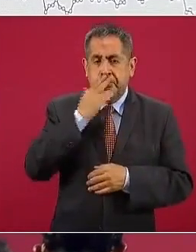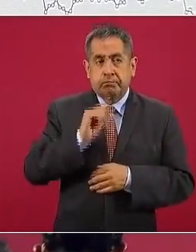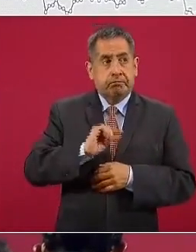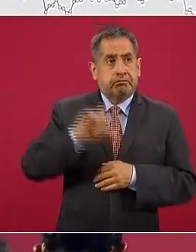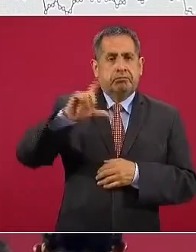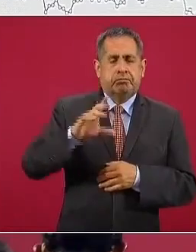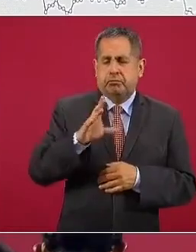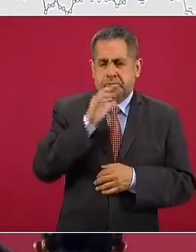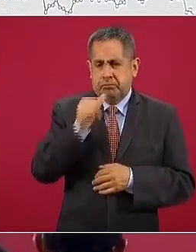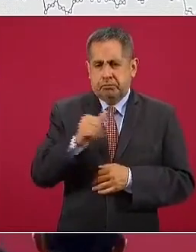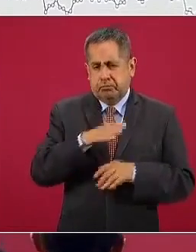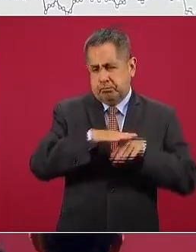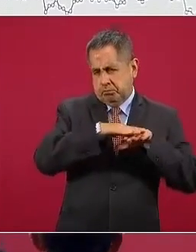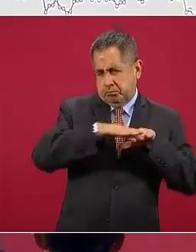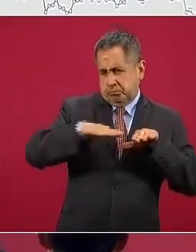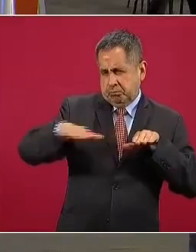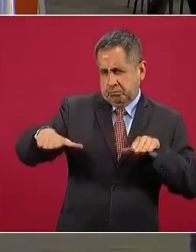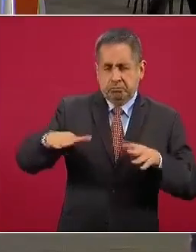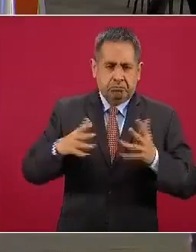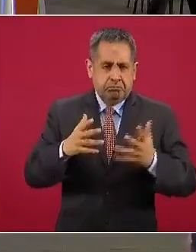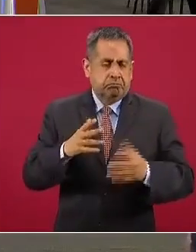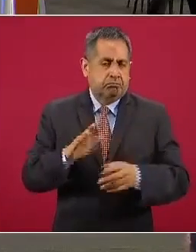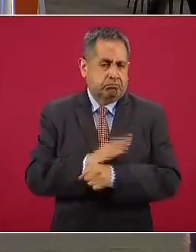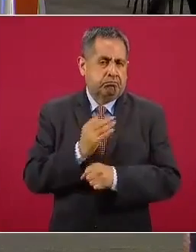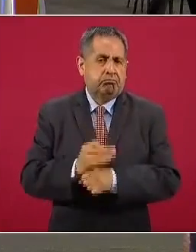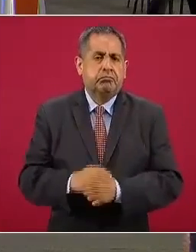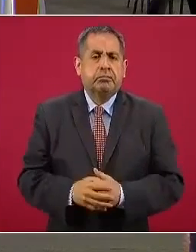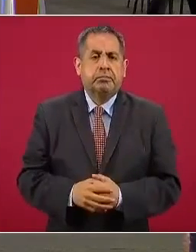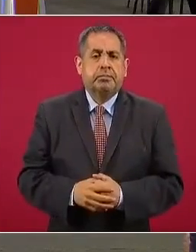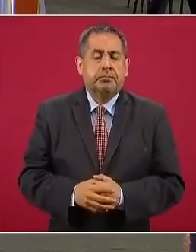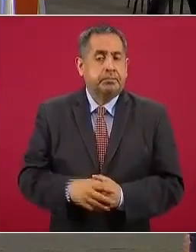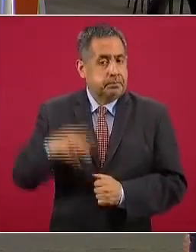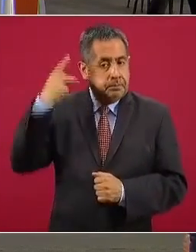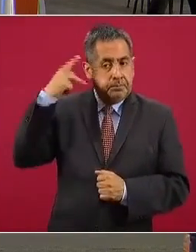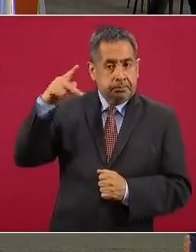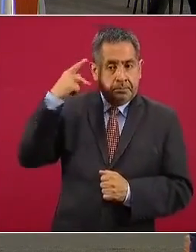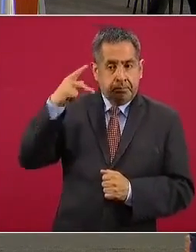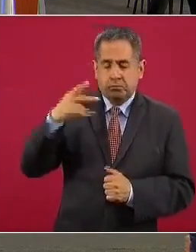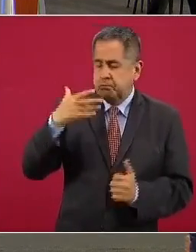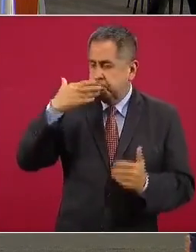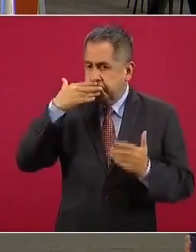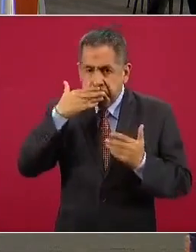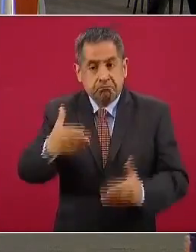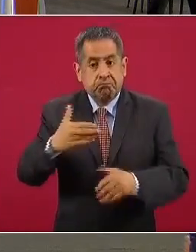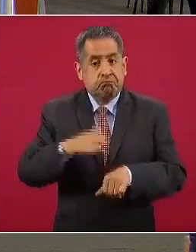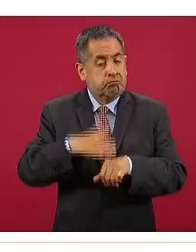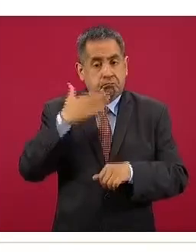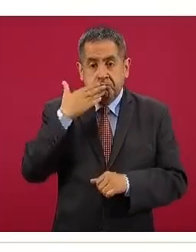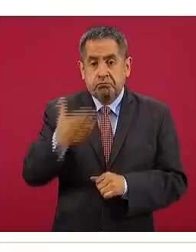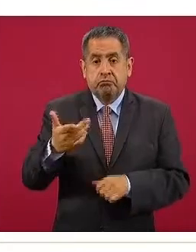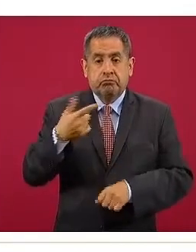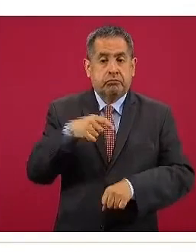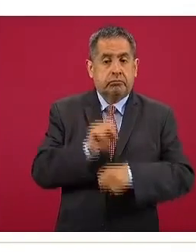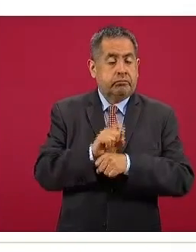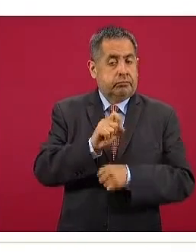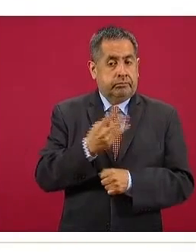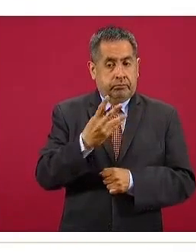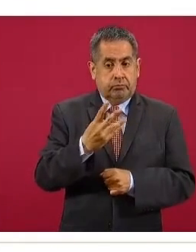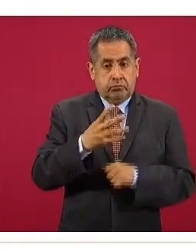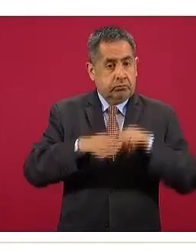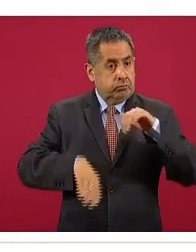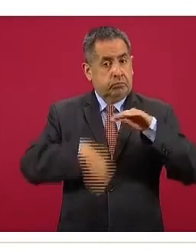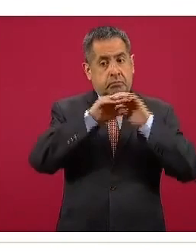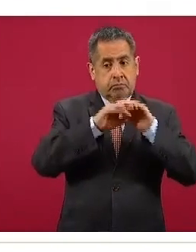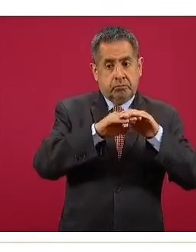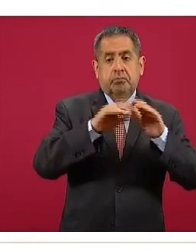de ascenso, más bien una meseta de balance neutro. La siguiente. El Estado de Puebla muy, muy bien, tiene desde la semana veinticuatro que llegó a punto